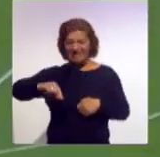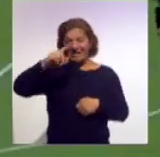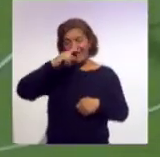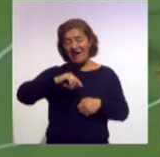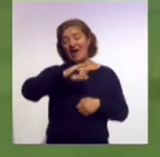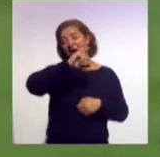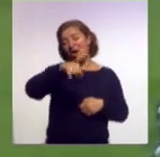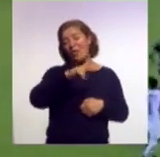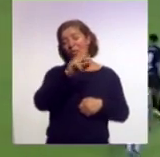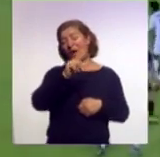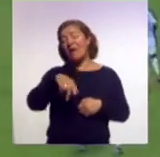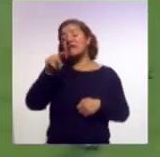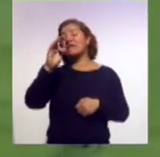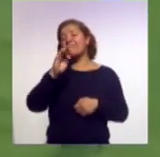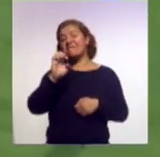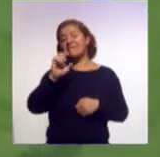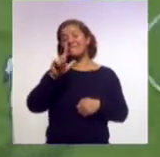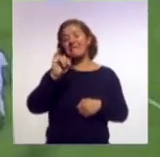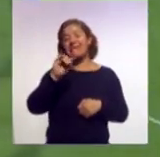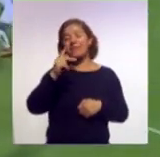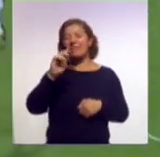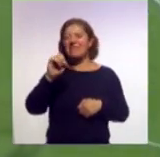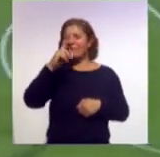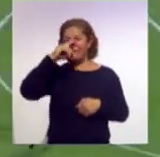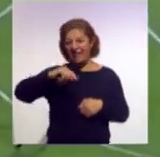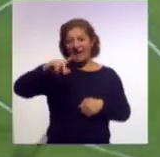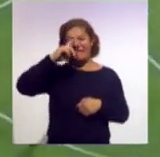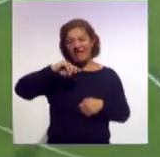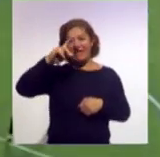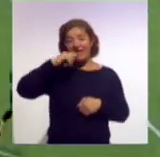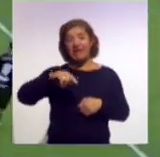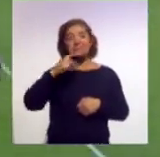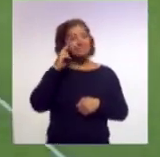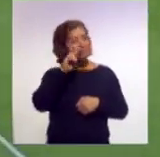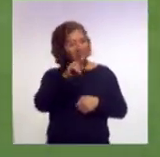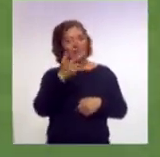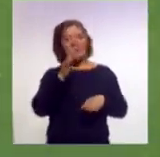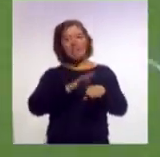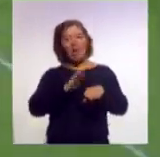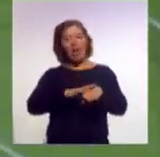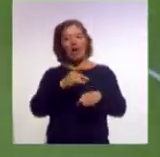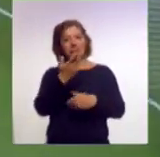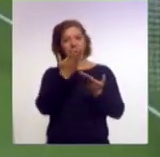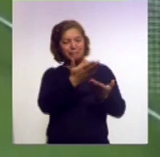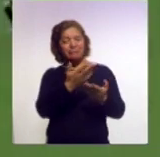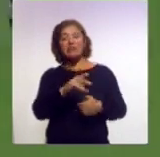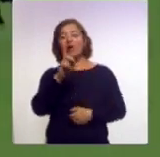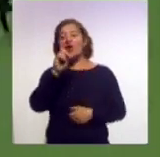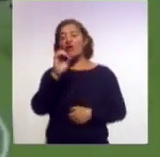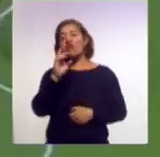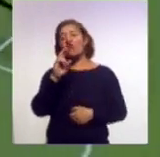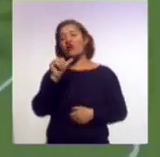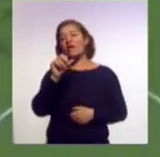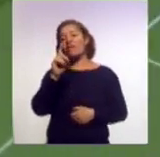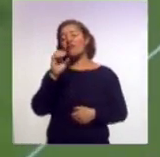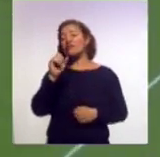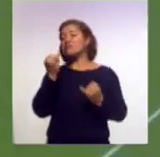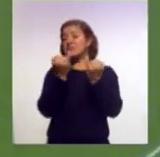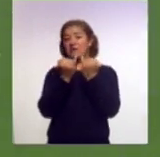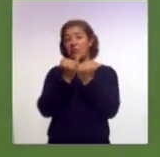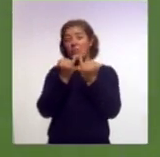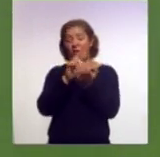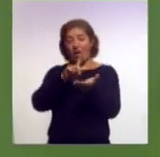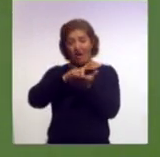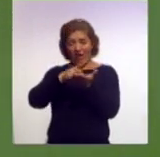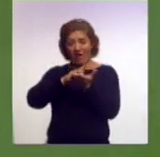Juan Manuel Iturbe y Felipe Andrés Mora. Estamos viendo más aproximaciones justamente de Dorados que también pudo haberle daño a los